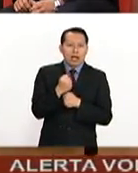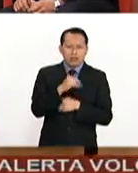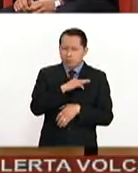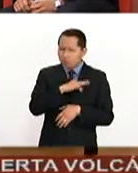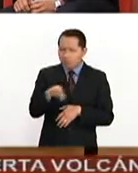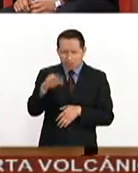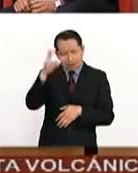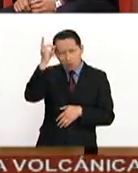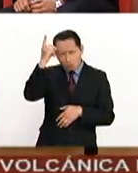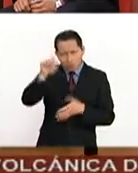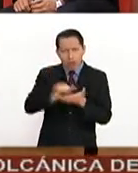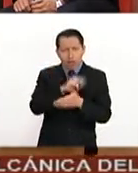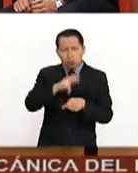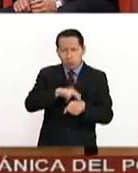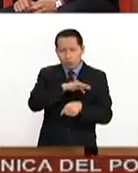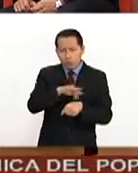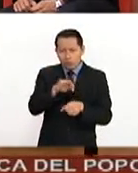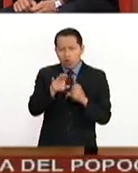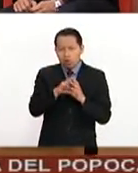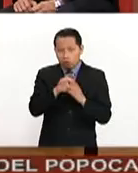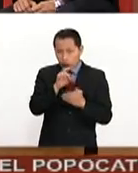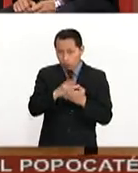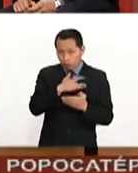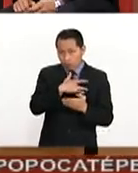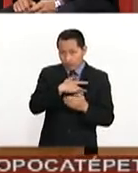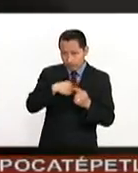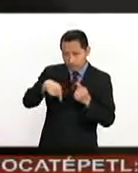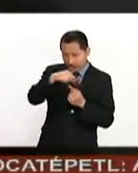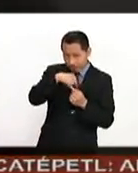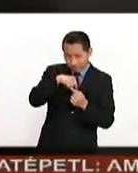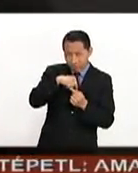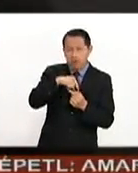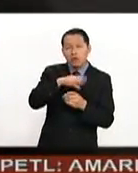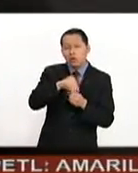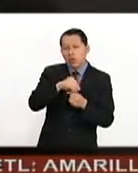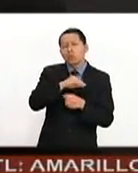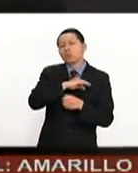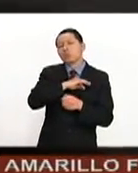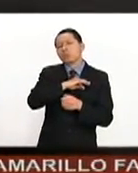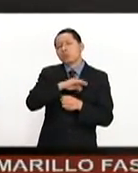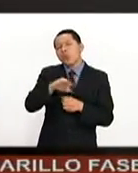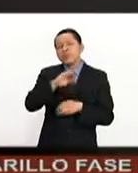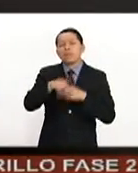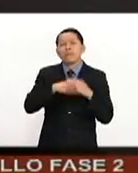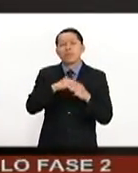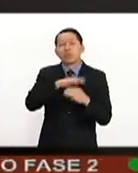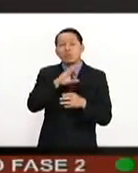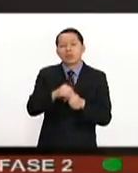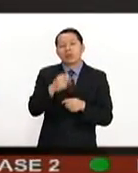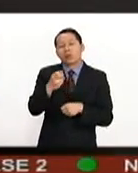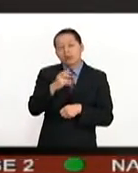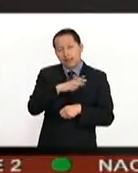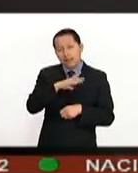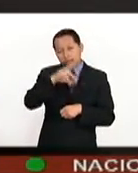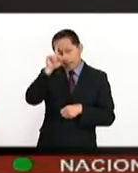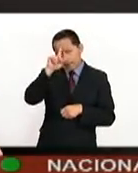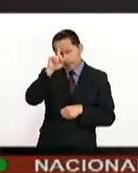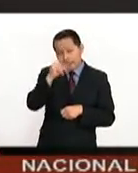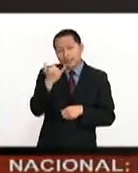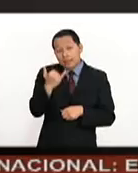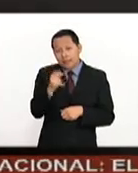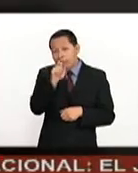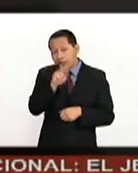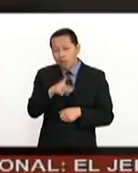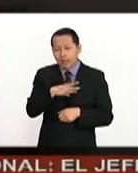intelectual que no nada más mueva al corazón de sus cercanos, sino del mundo entero. Entonces, ahí tenemos muchas guías. Y también